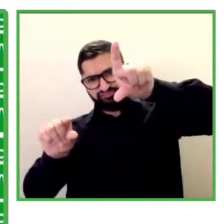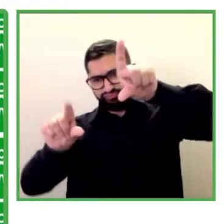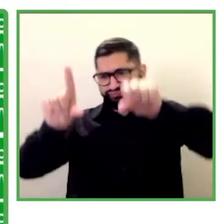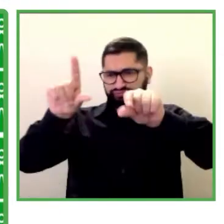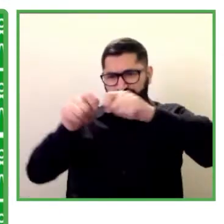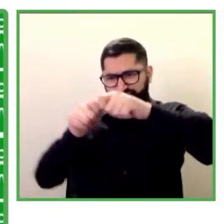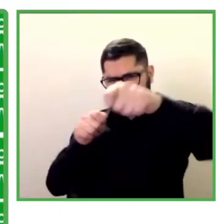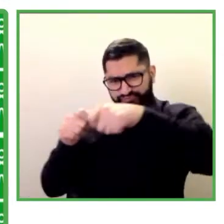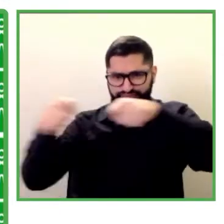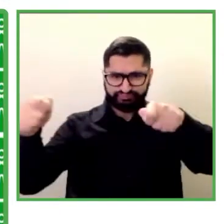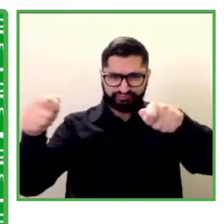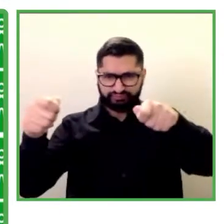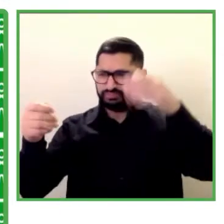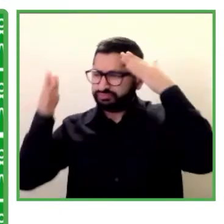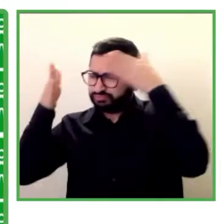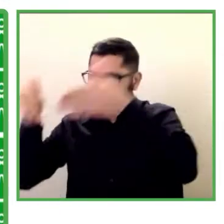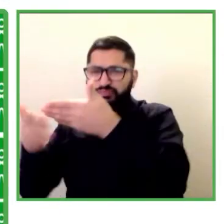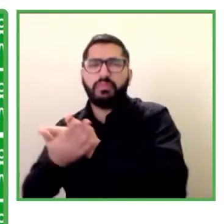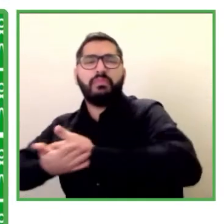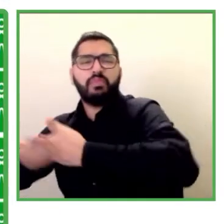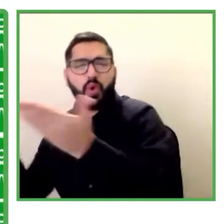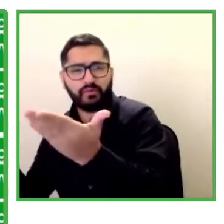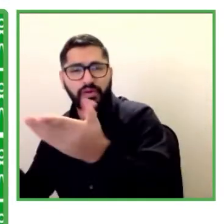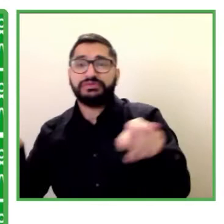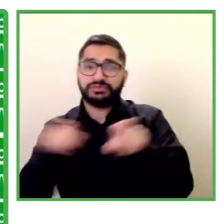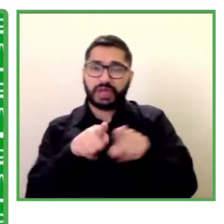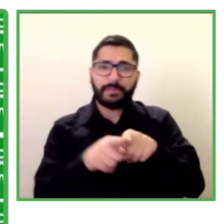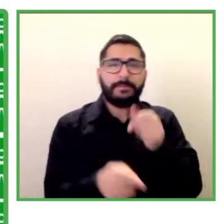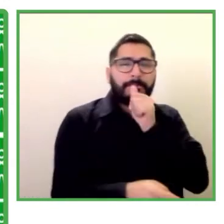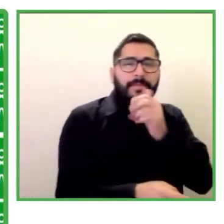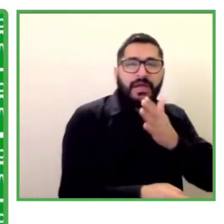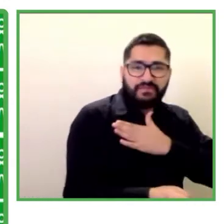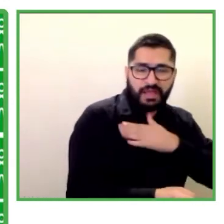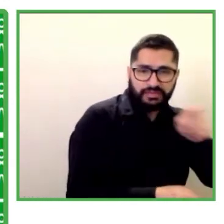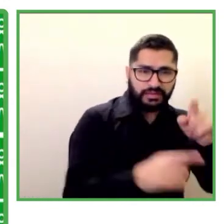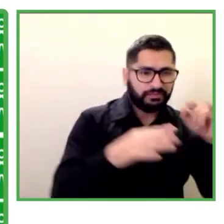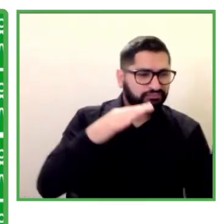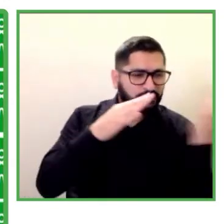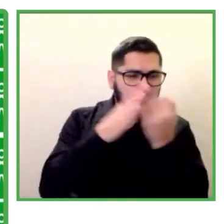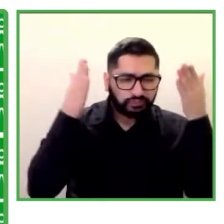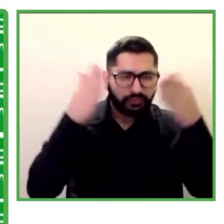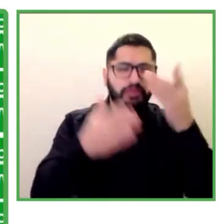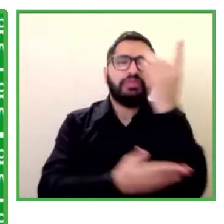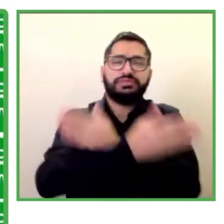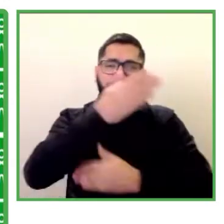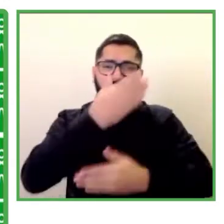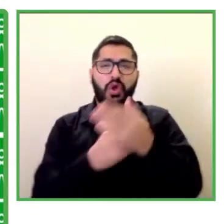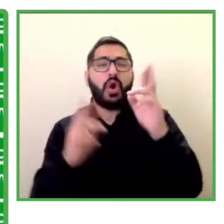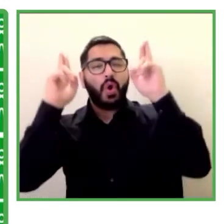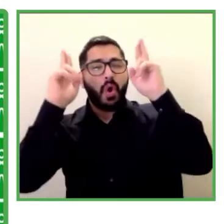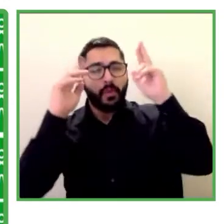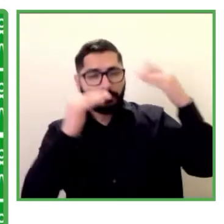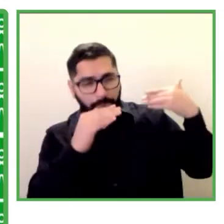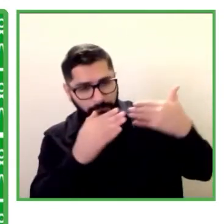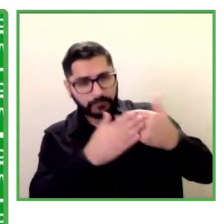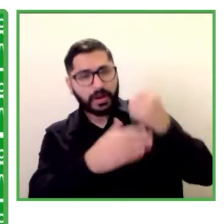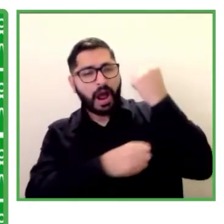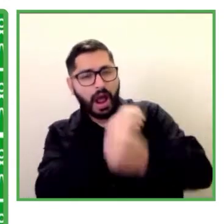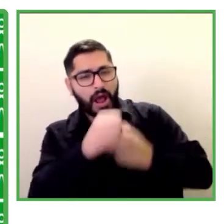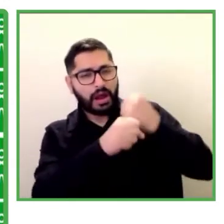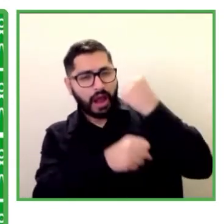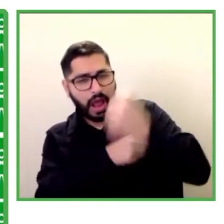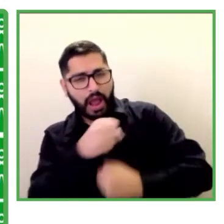inclusión de las personas con discapacidad y que seguramente año a año podamos compartir de alguna forma ese barismo y podamos saber